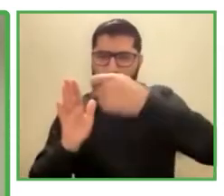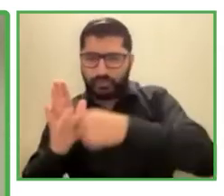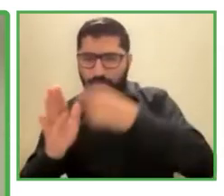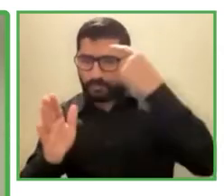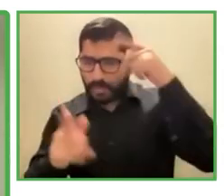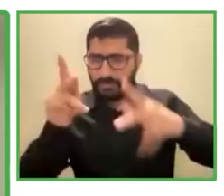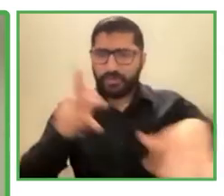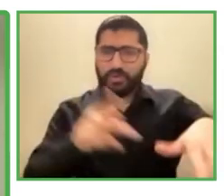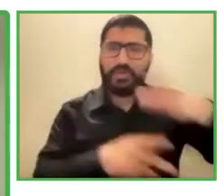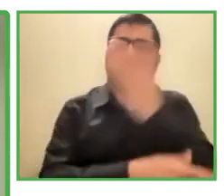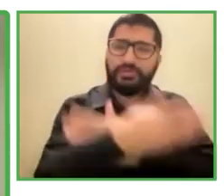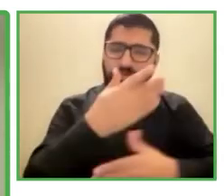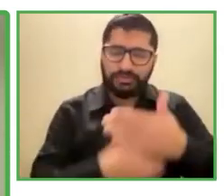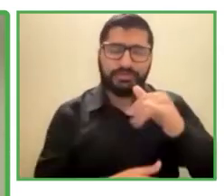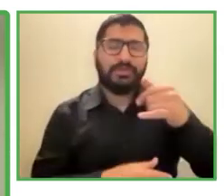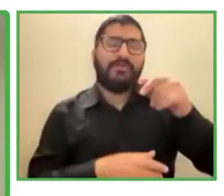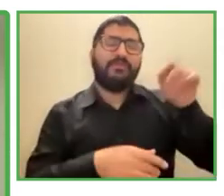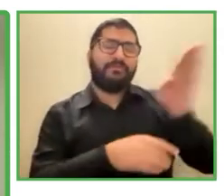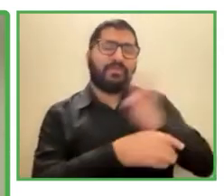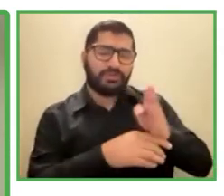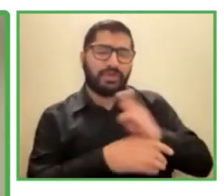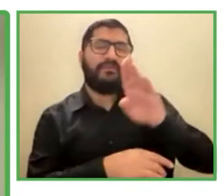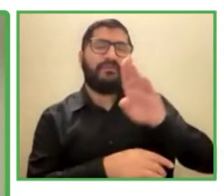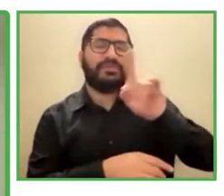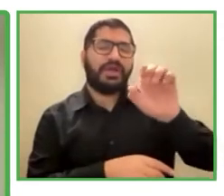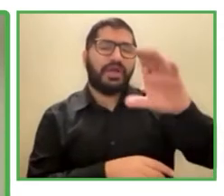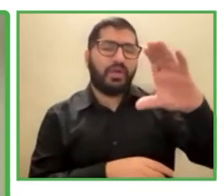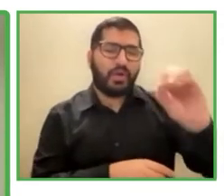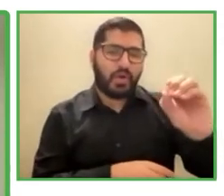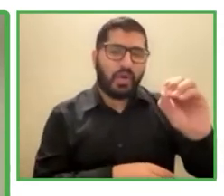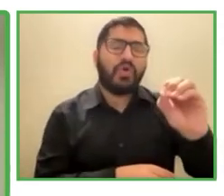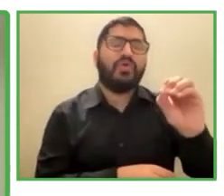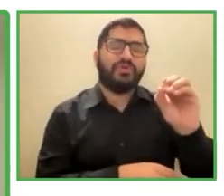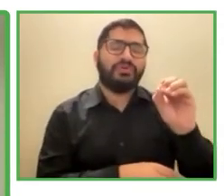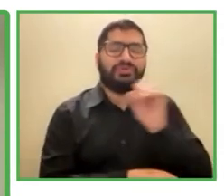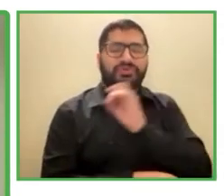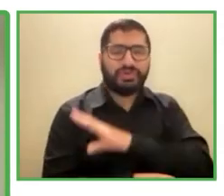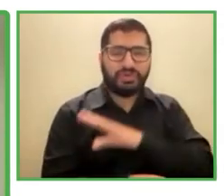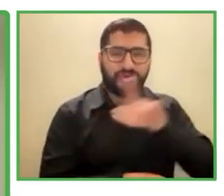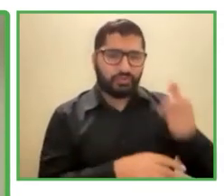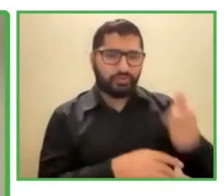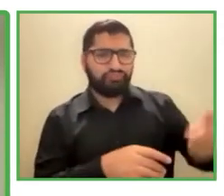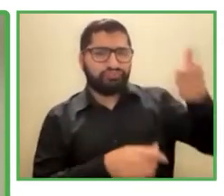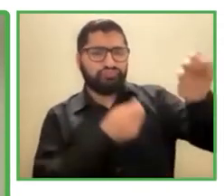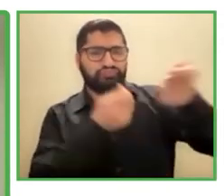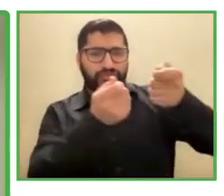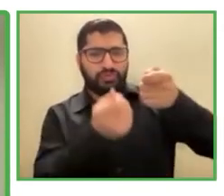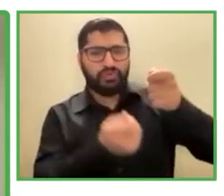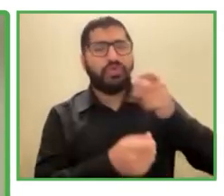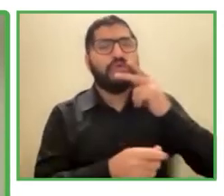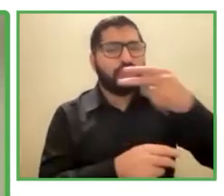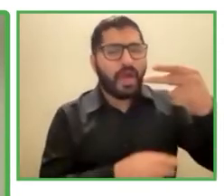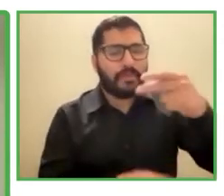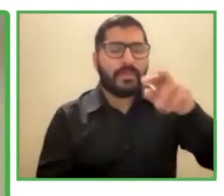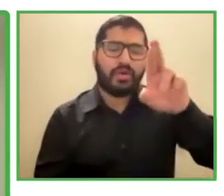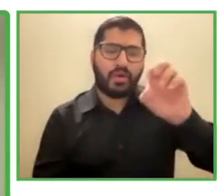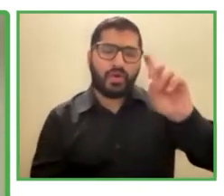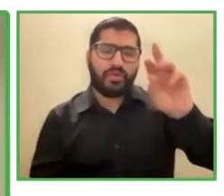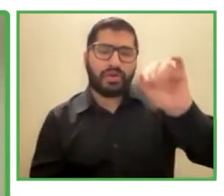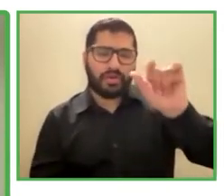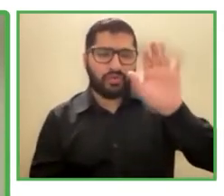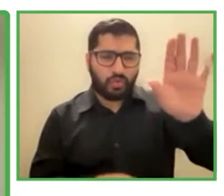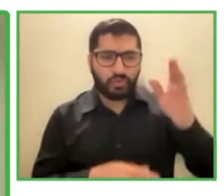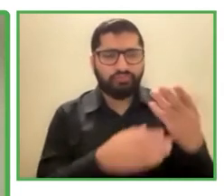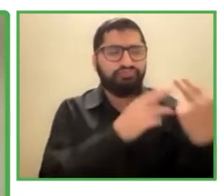dirige Rodrigo Carvajal es una empresa social que brinda servicios de lavado de automóviles ecológico a empresas